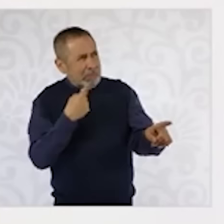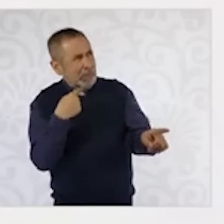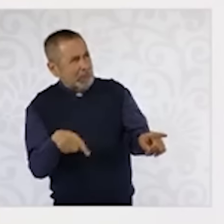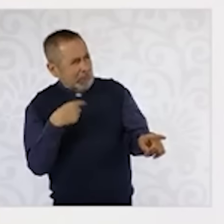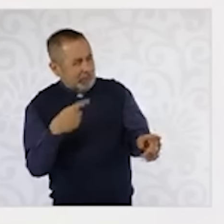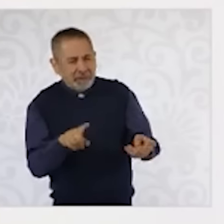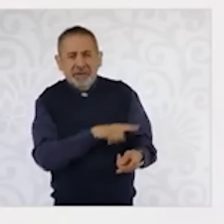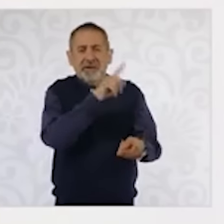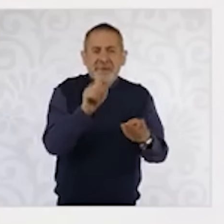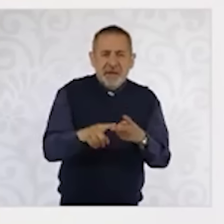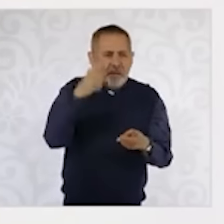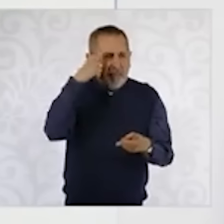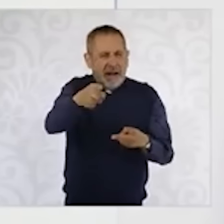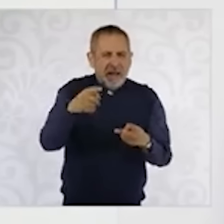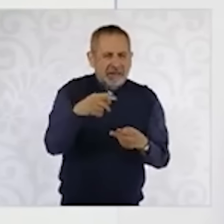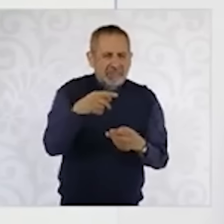La Media Barda